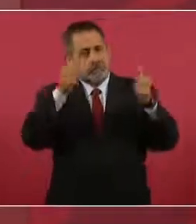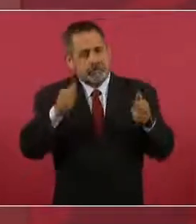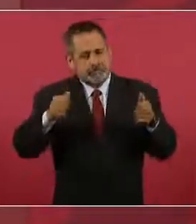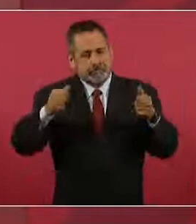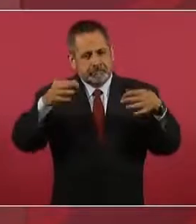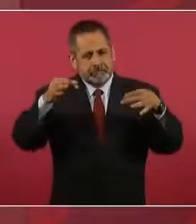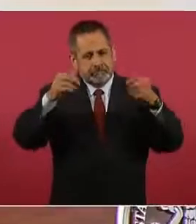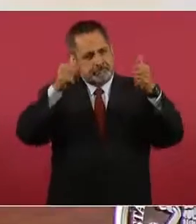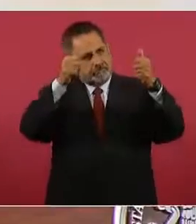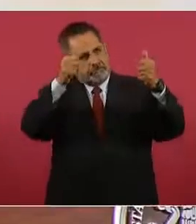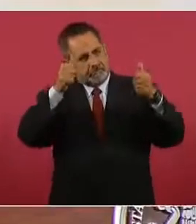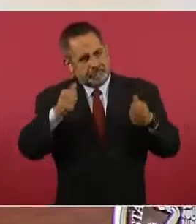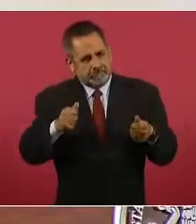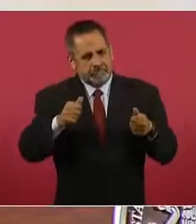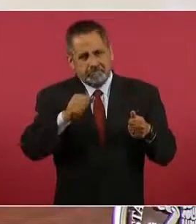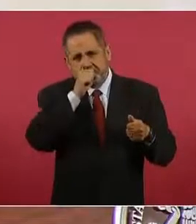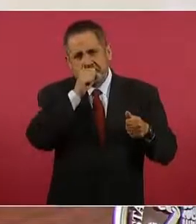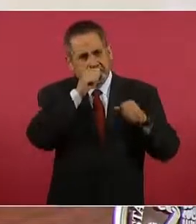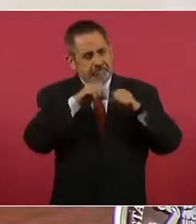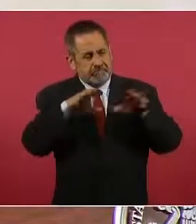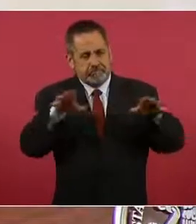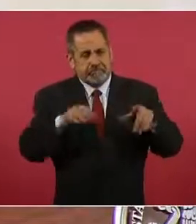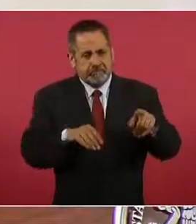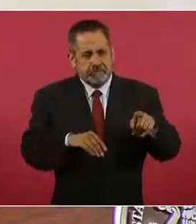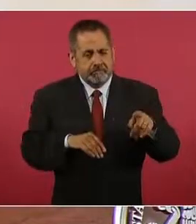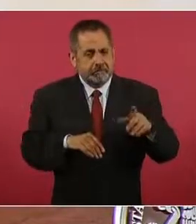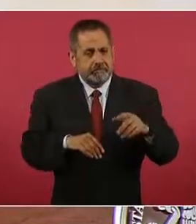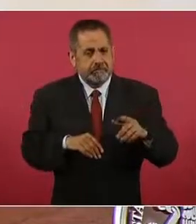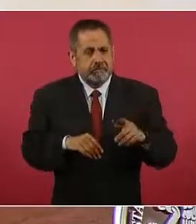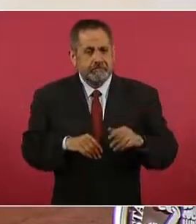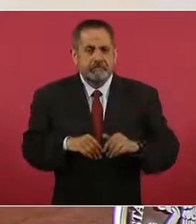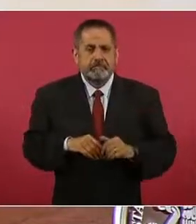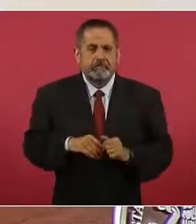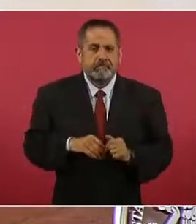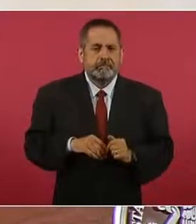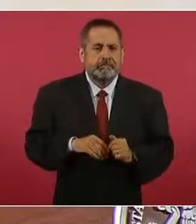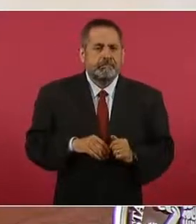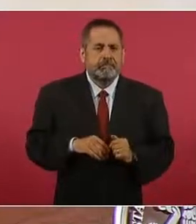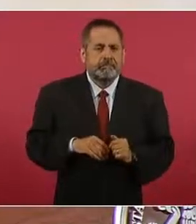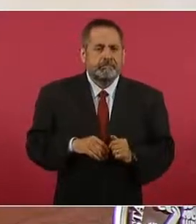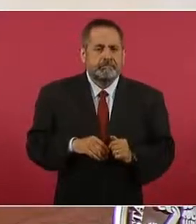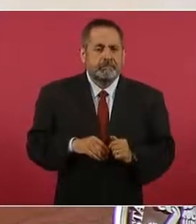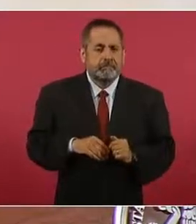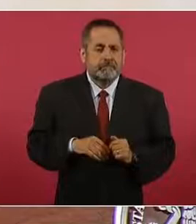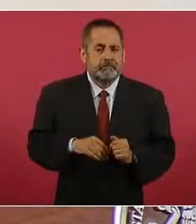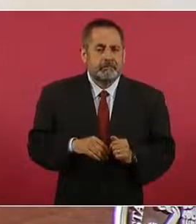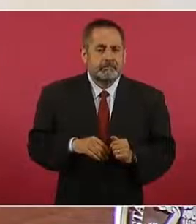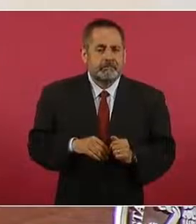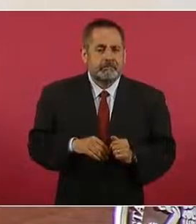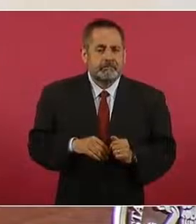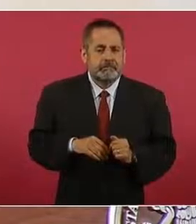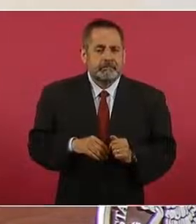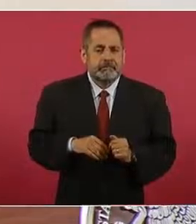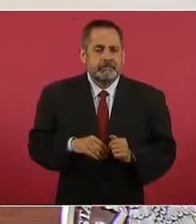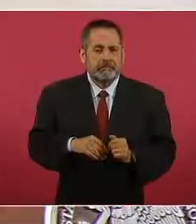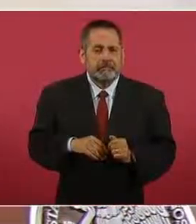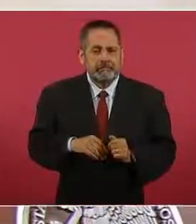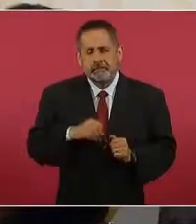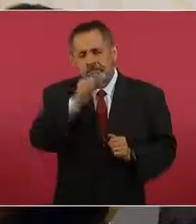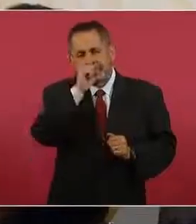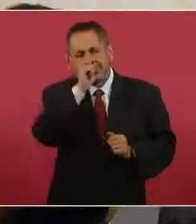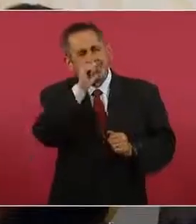unos